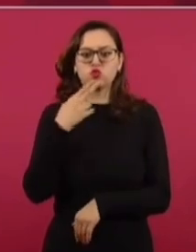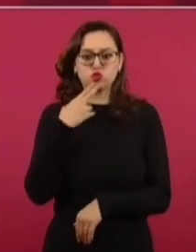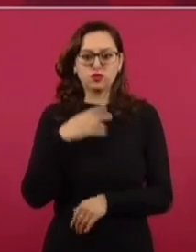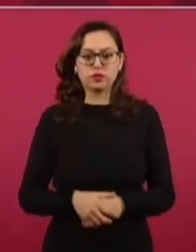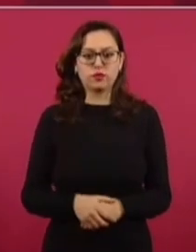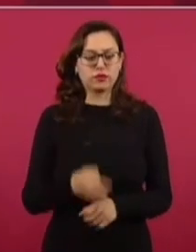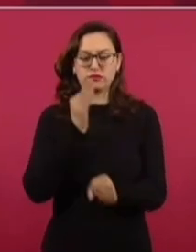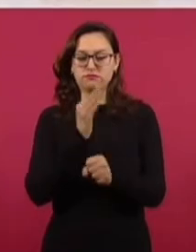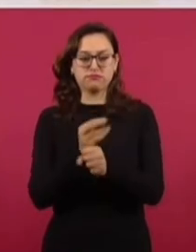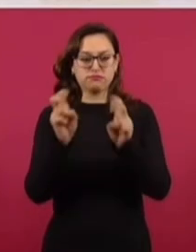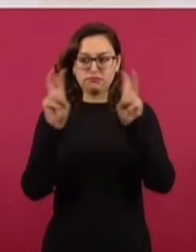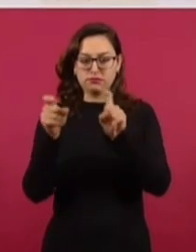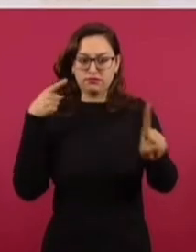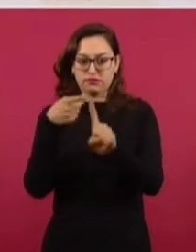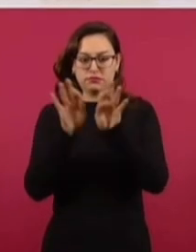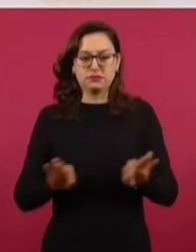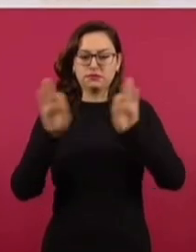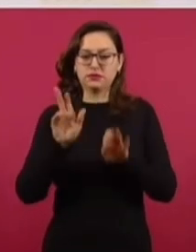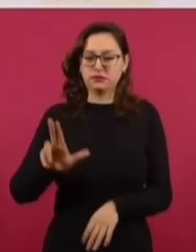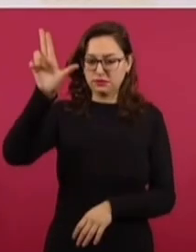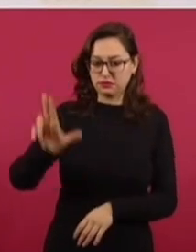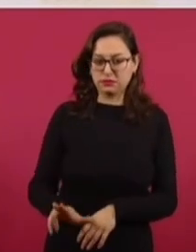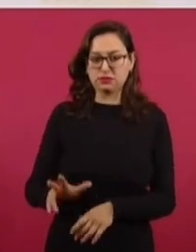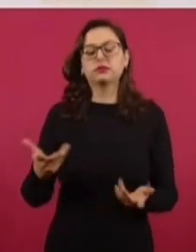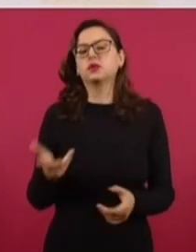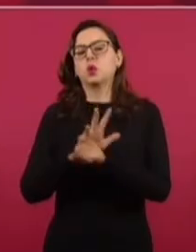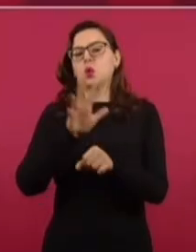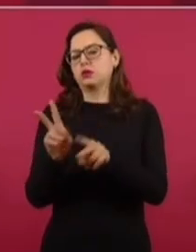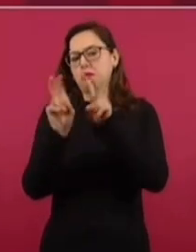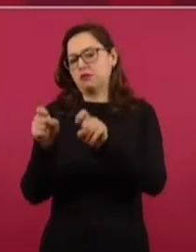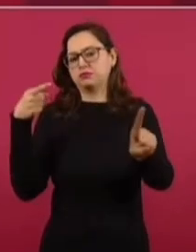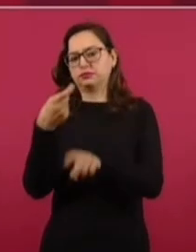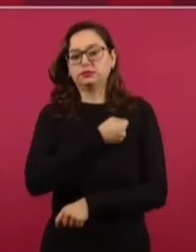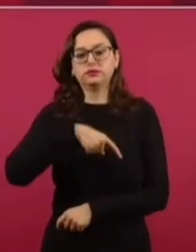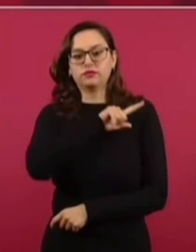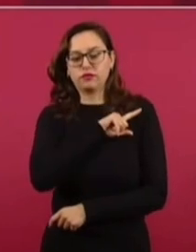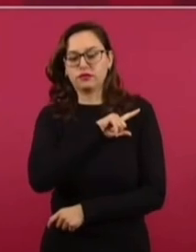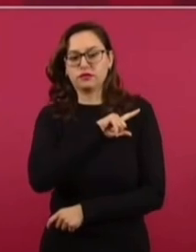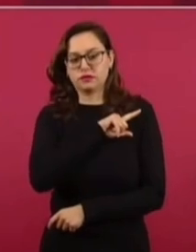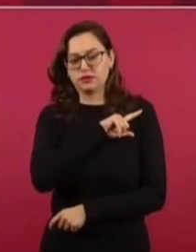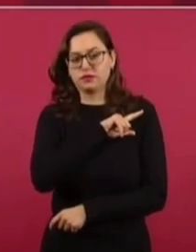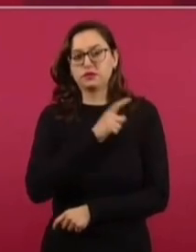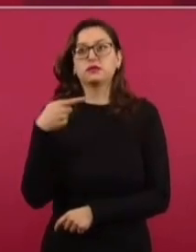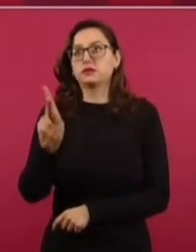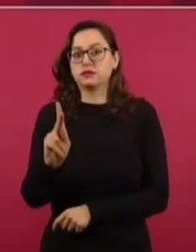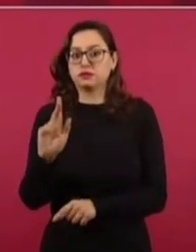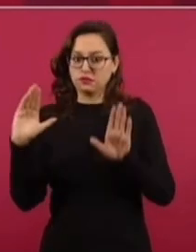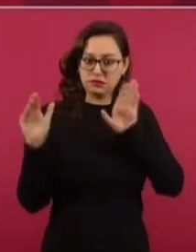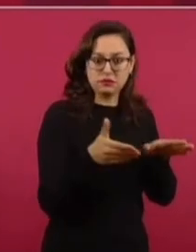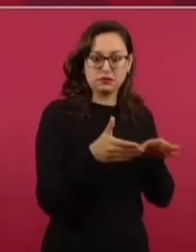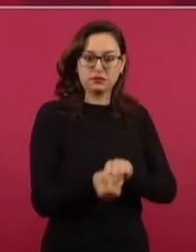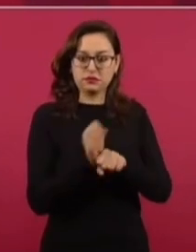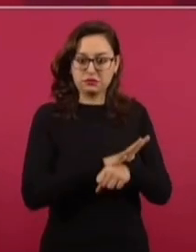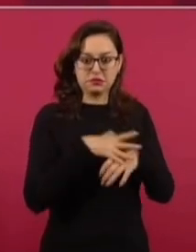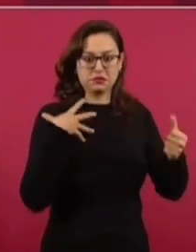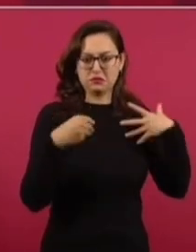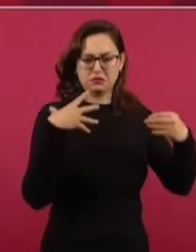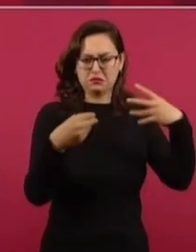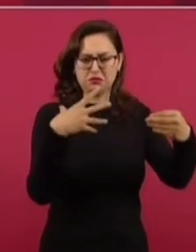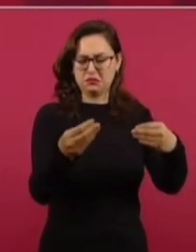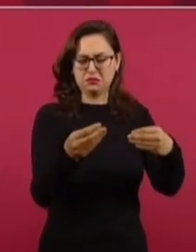el tema central, los martes, que es el llamado pulso de la salud, ya no es la pandemia, que afortunadamente está